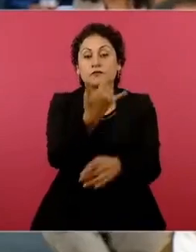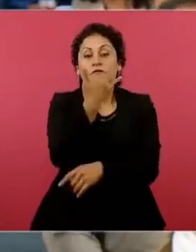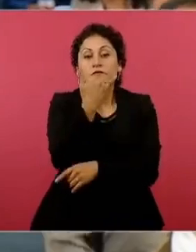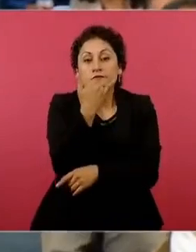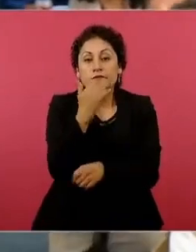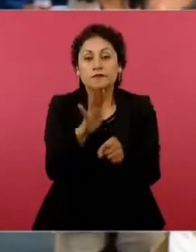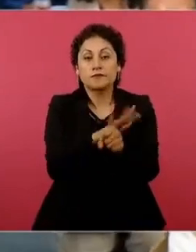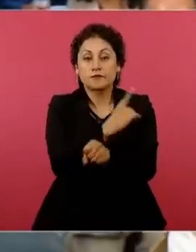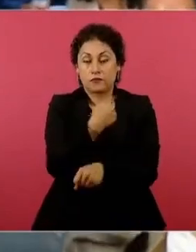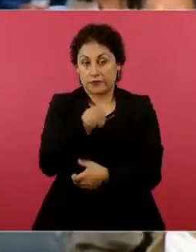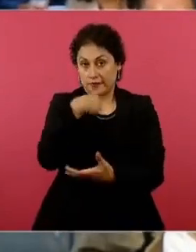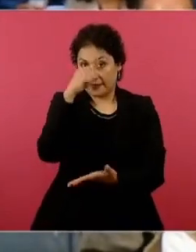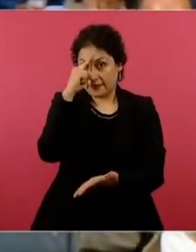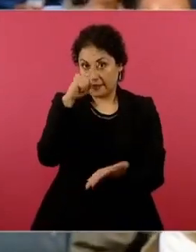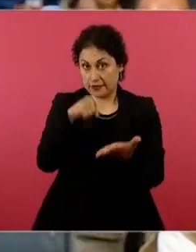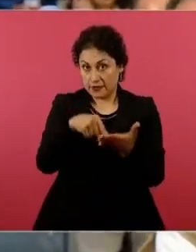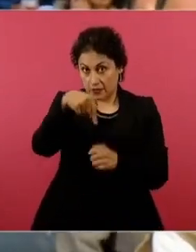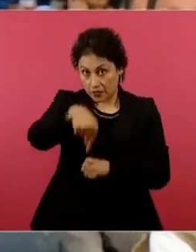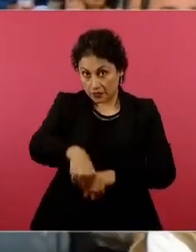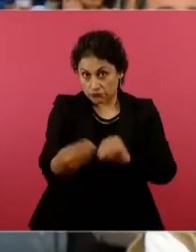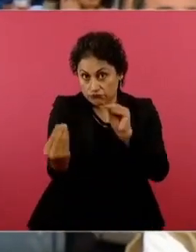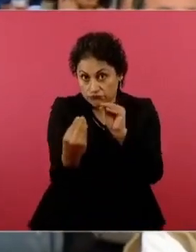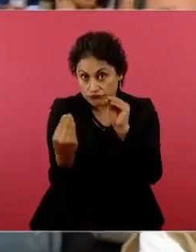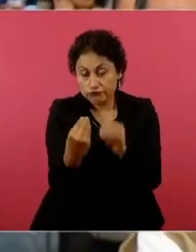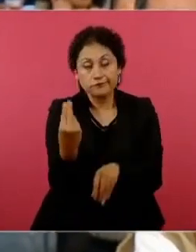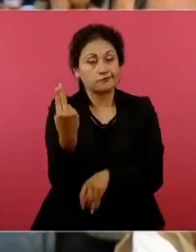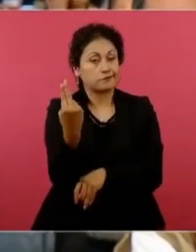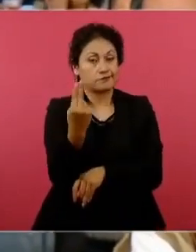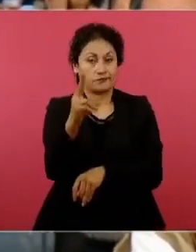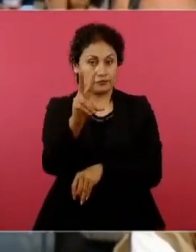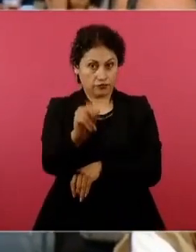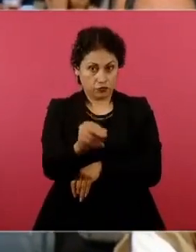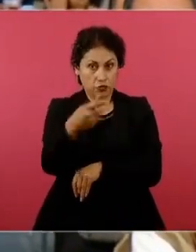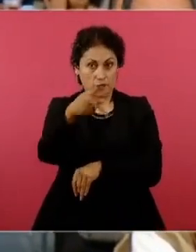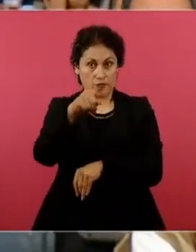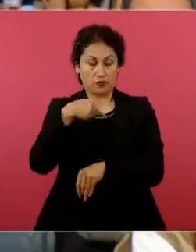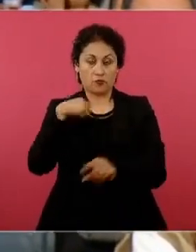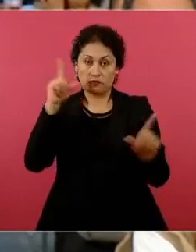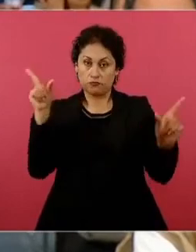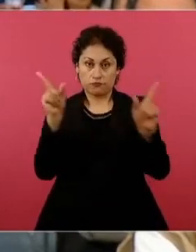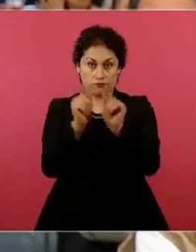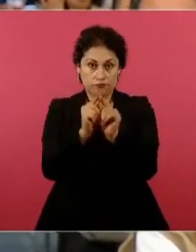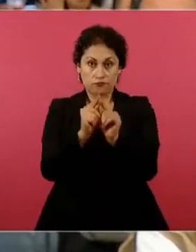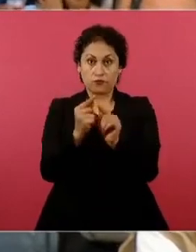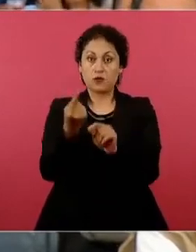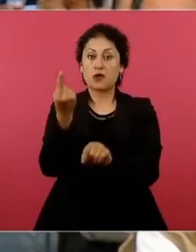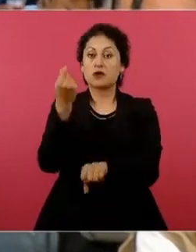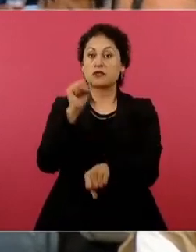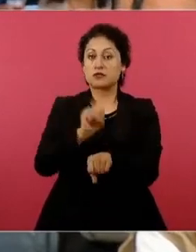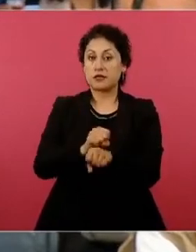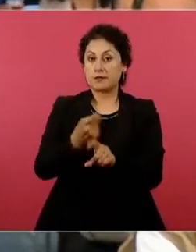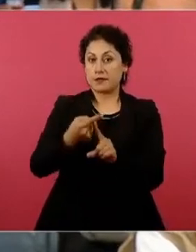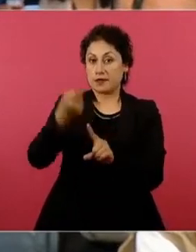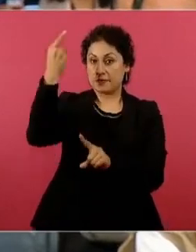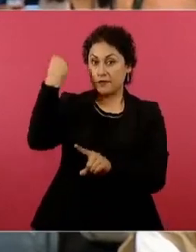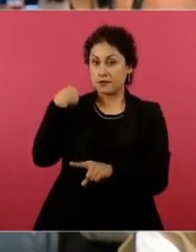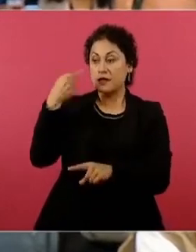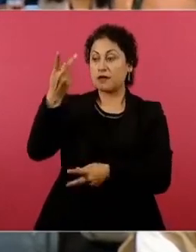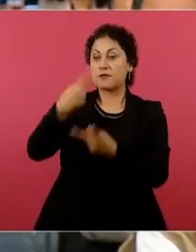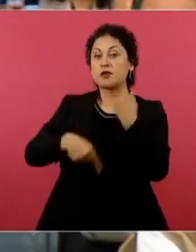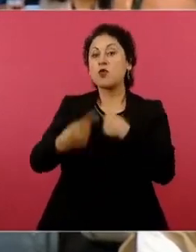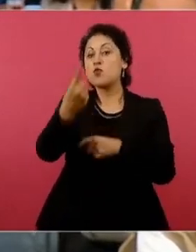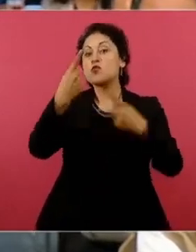lugar donde se deben de debatir este tipo de cosas. Quiero ser muy preciso. La semana pasada una persona vino a acusarme en dos sentidos.